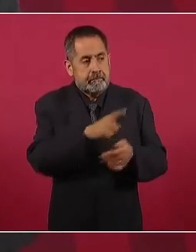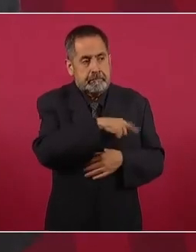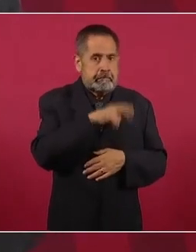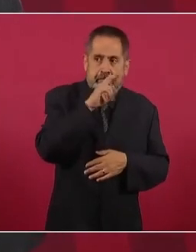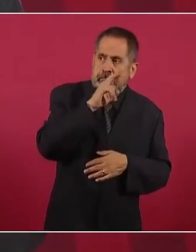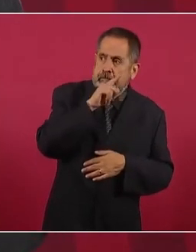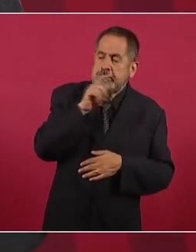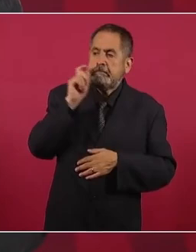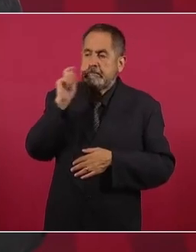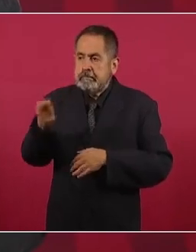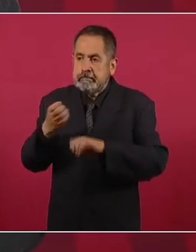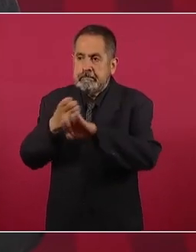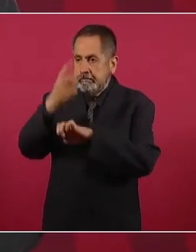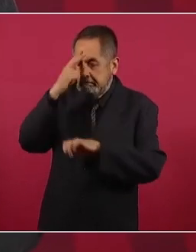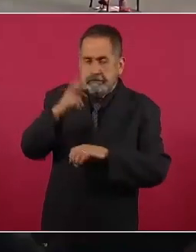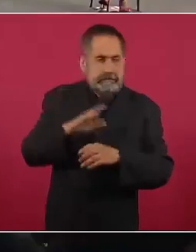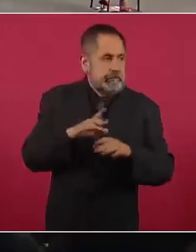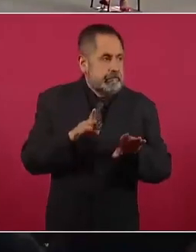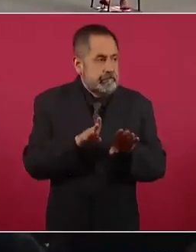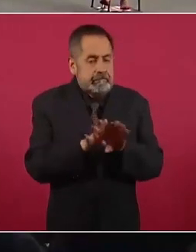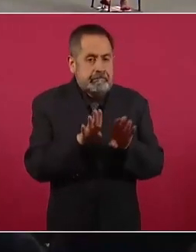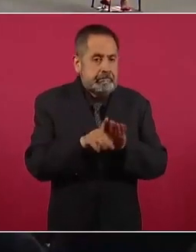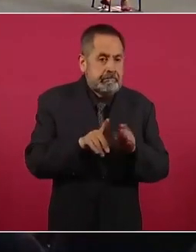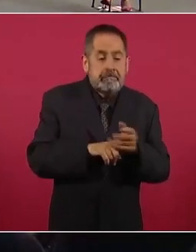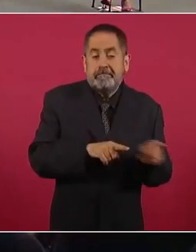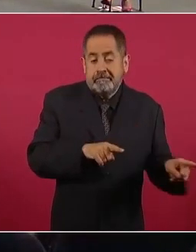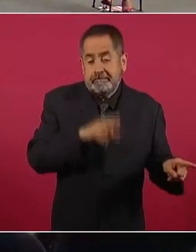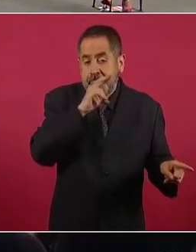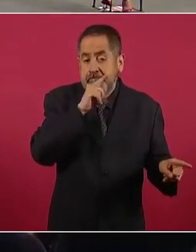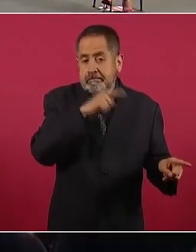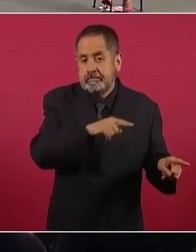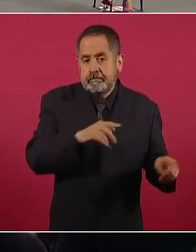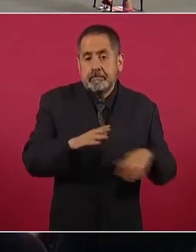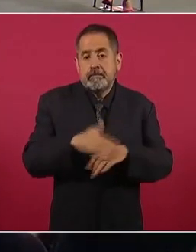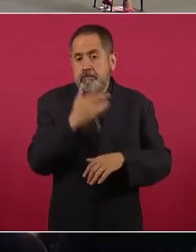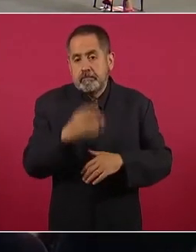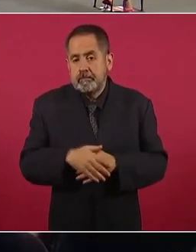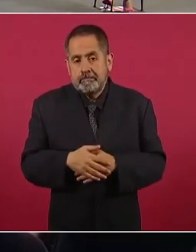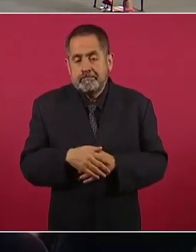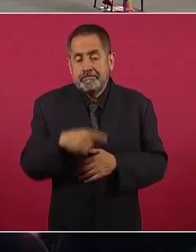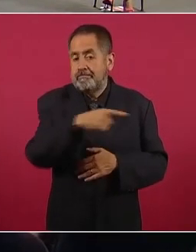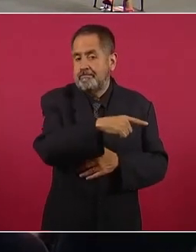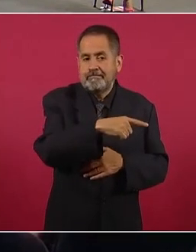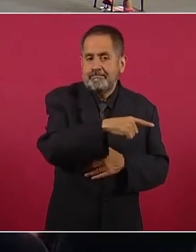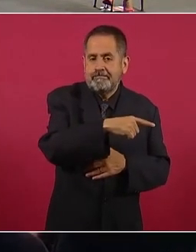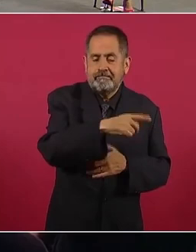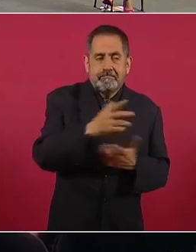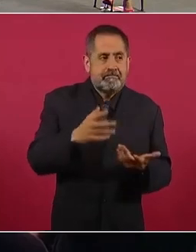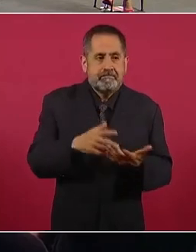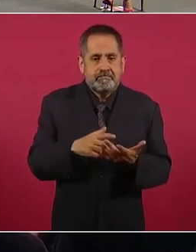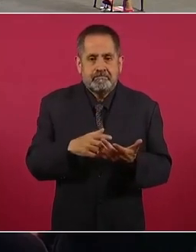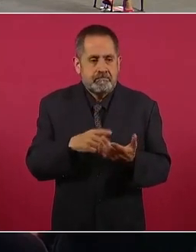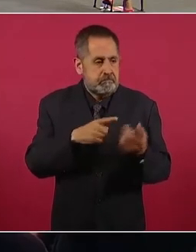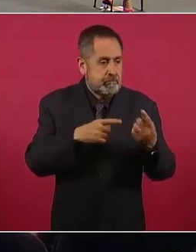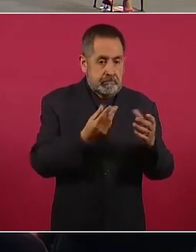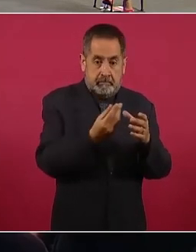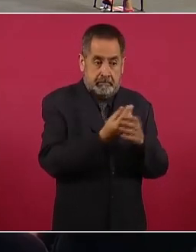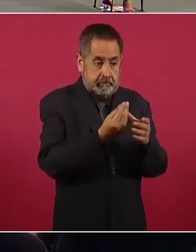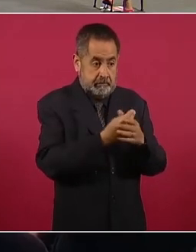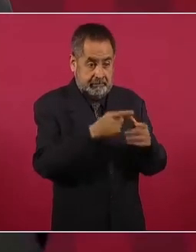porque no llegan a un acuerdo.